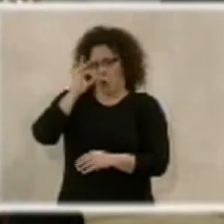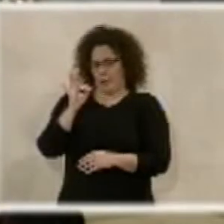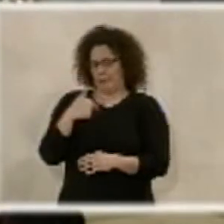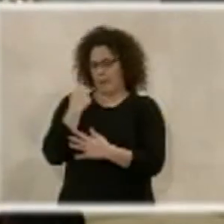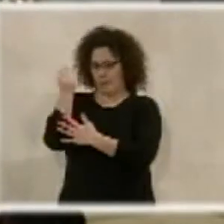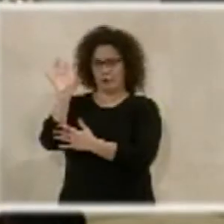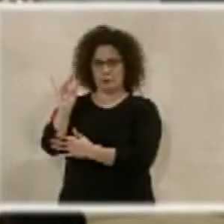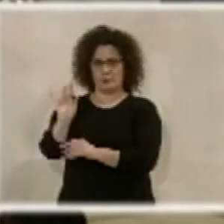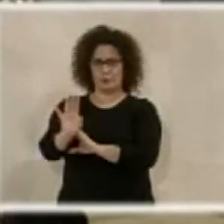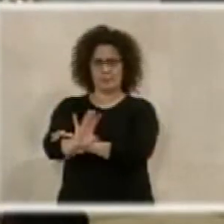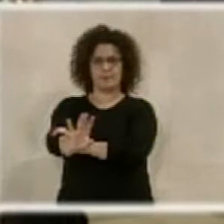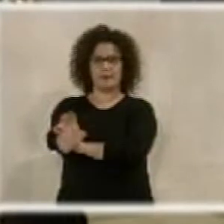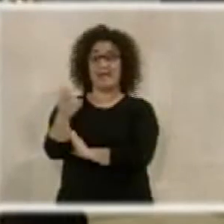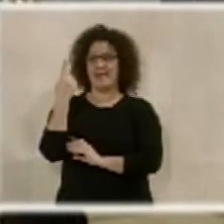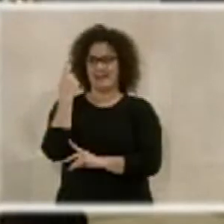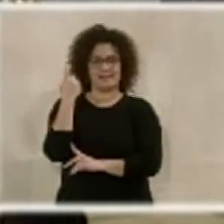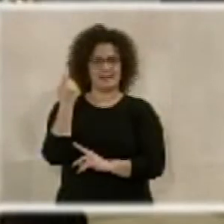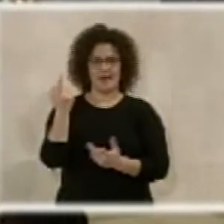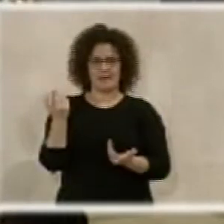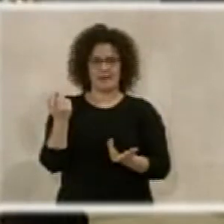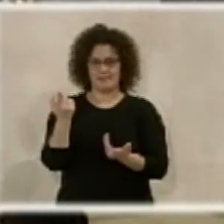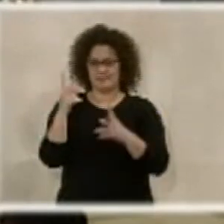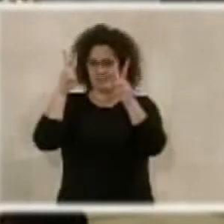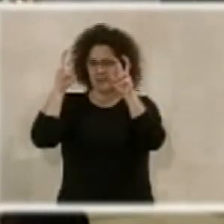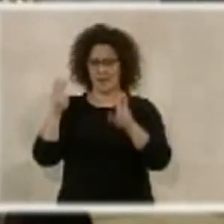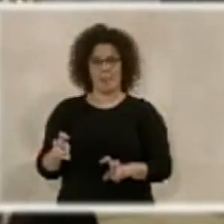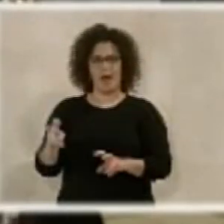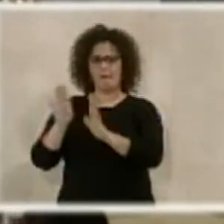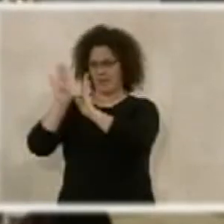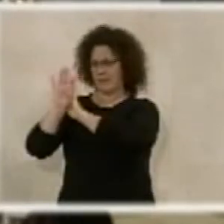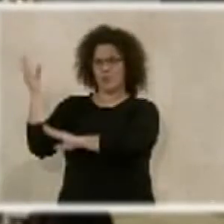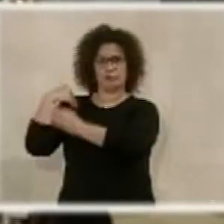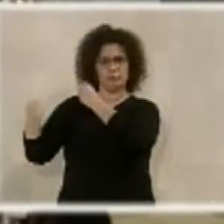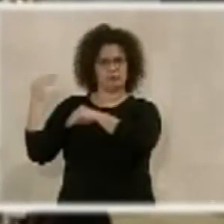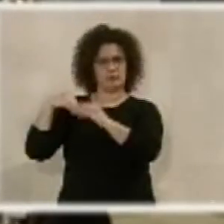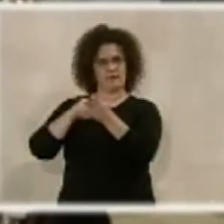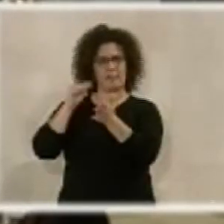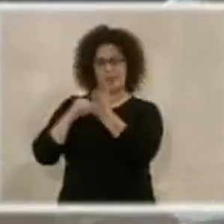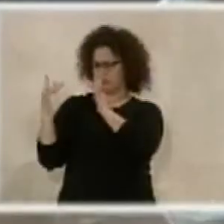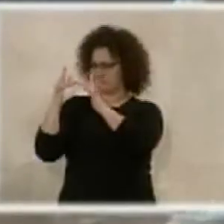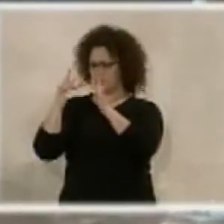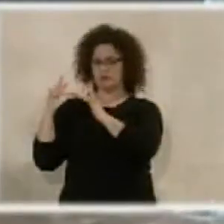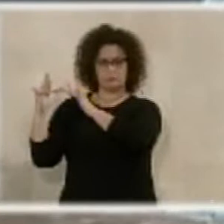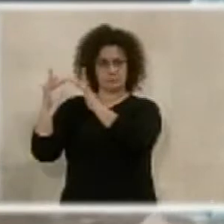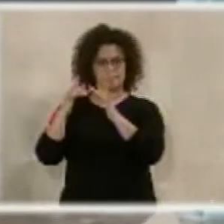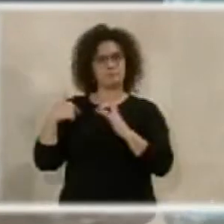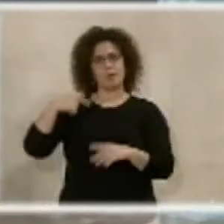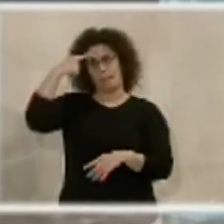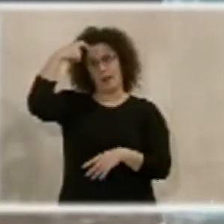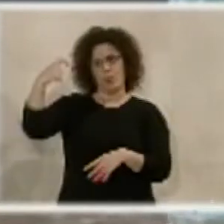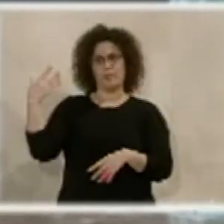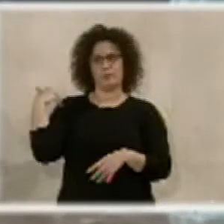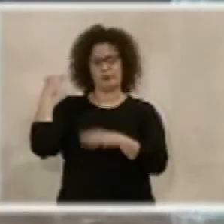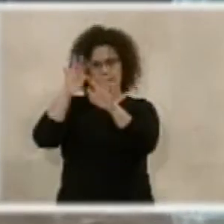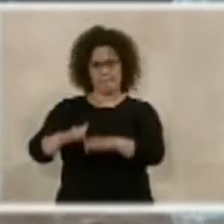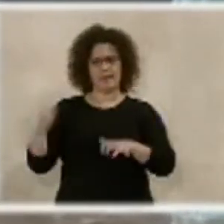apoyar. Son necesidades y son cuestiones que los vecinos nos han planteado, hemos estado con ellos. Recuerdo también uno de los